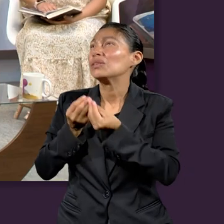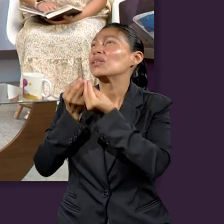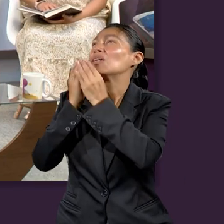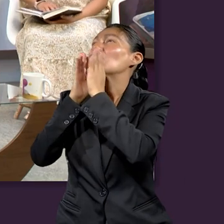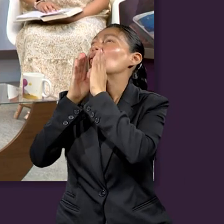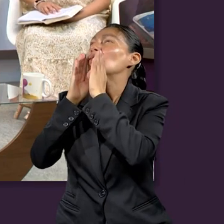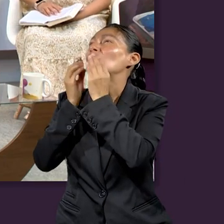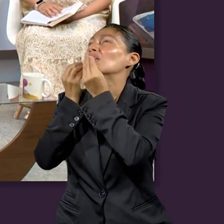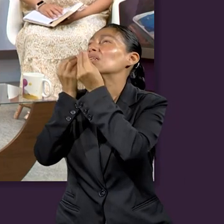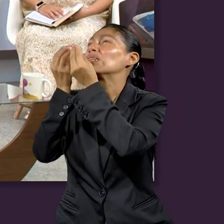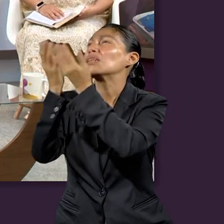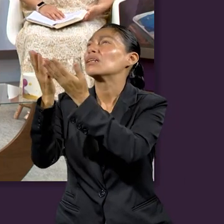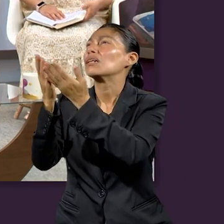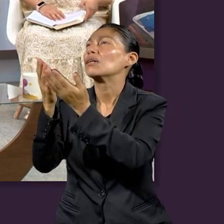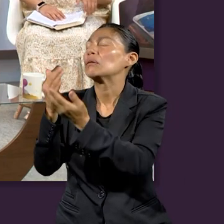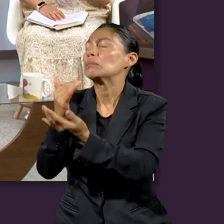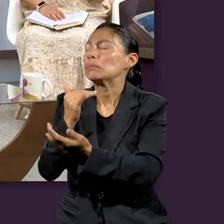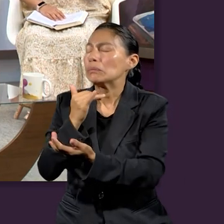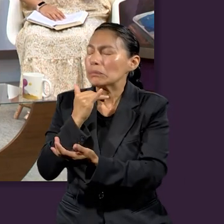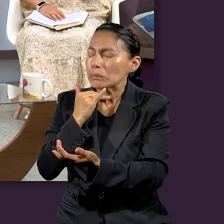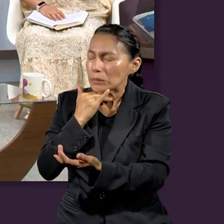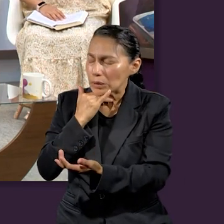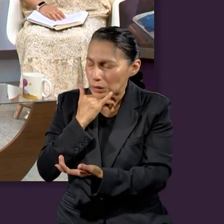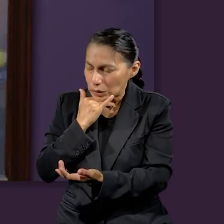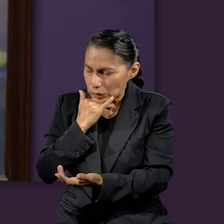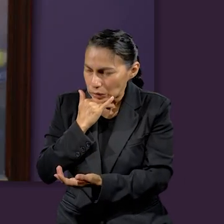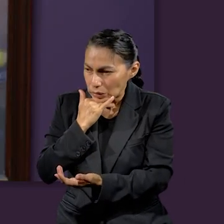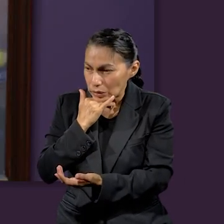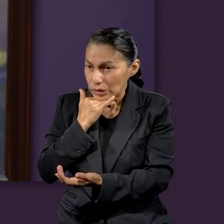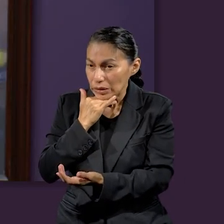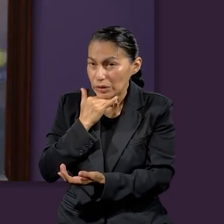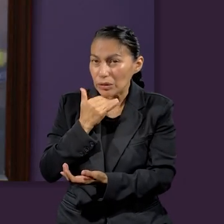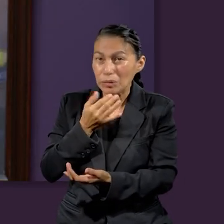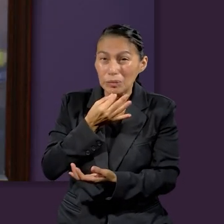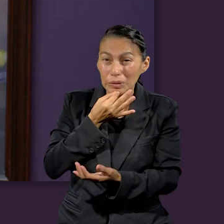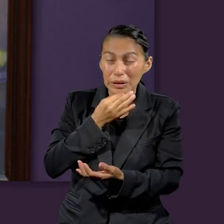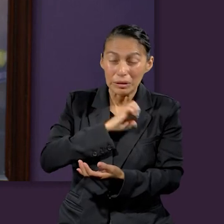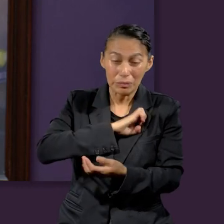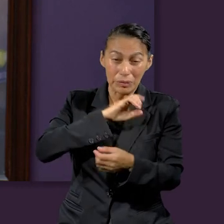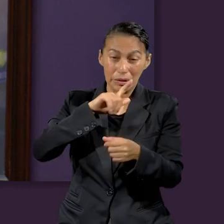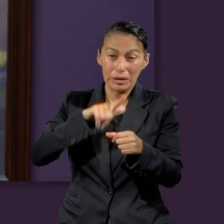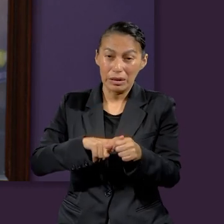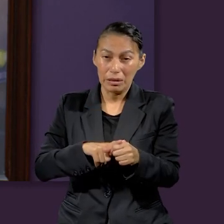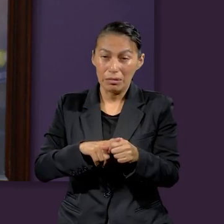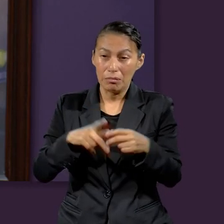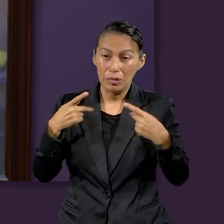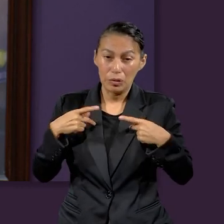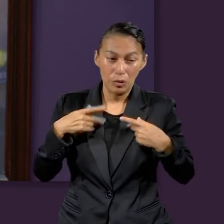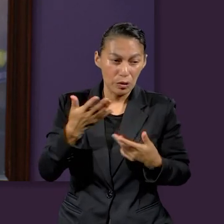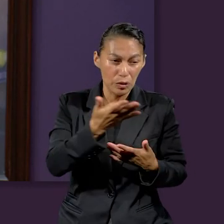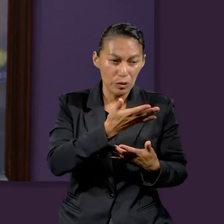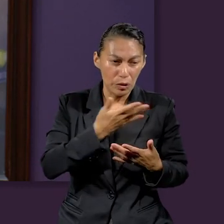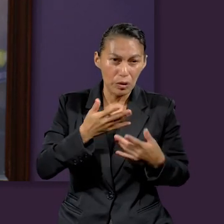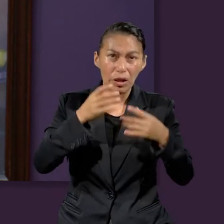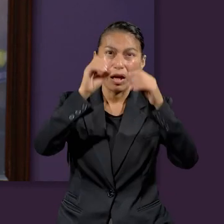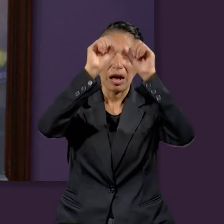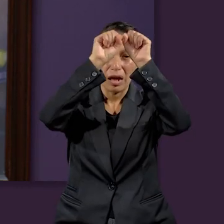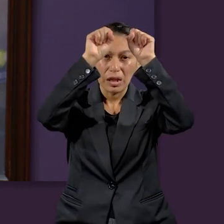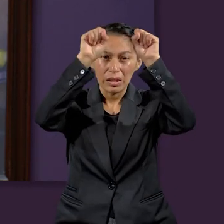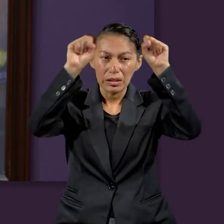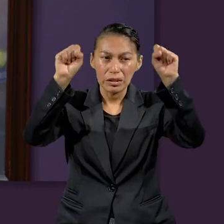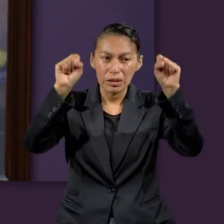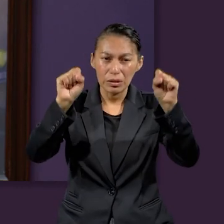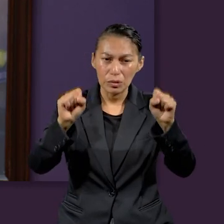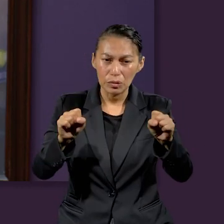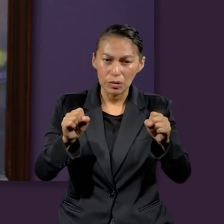Y era un tiempo muy especial ya que para que pudieran ingresar al santuario, a